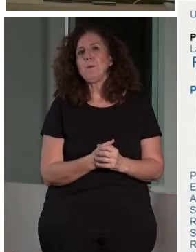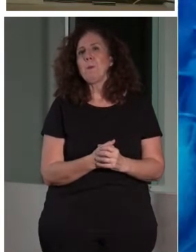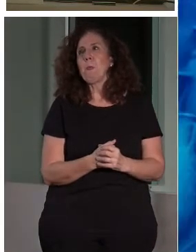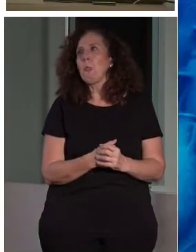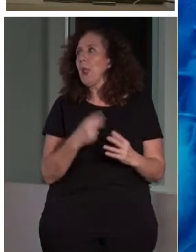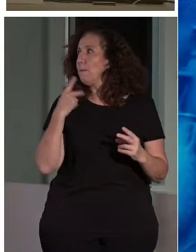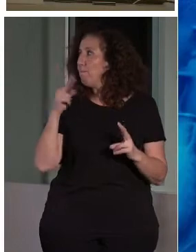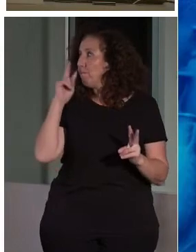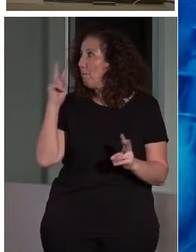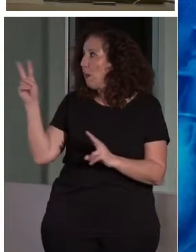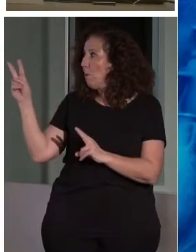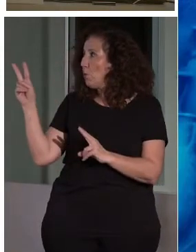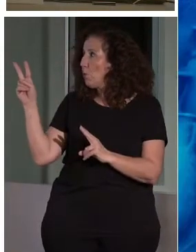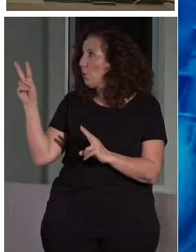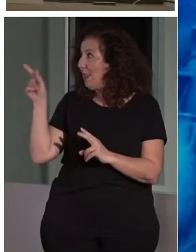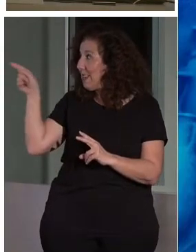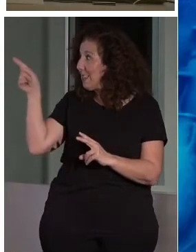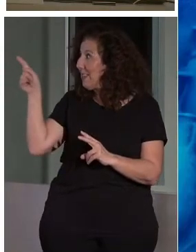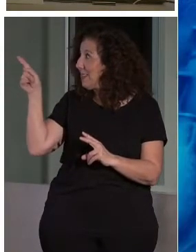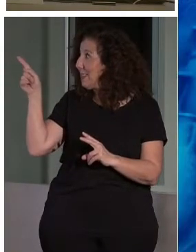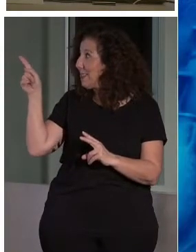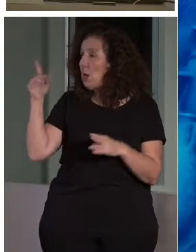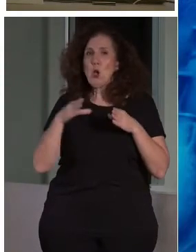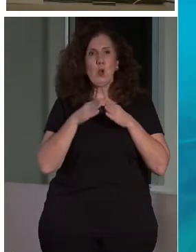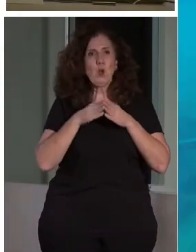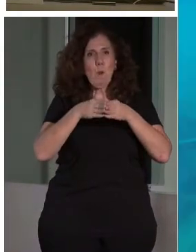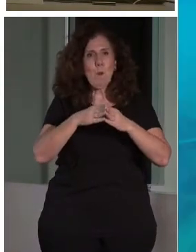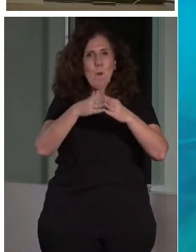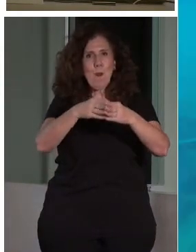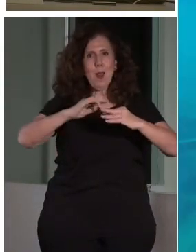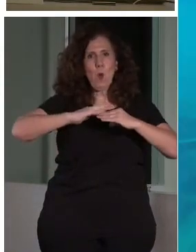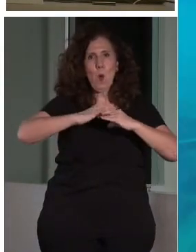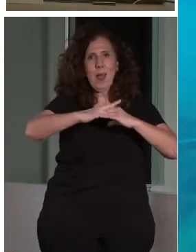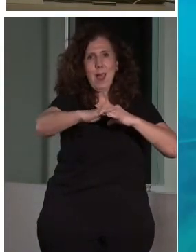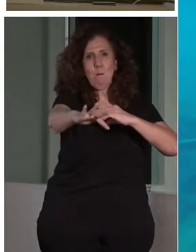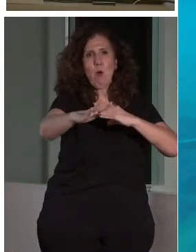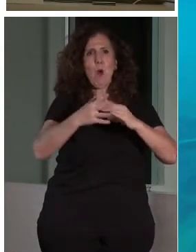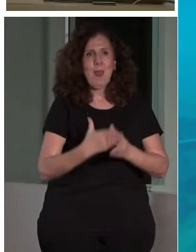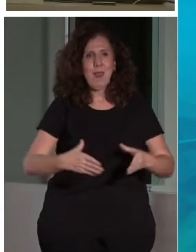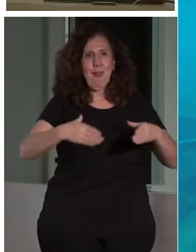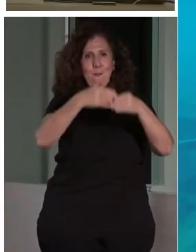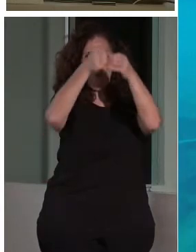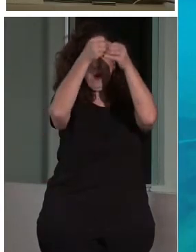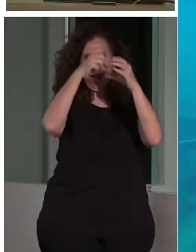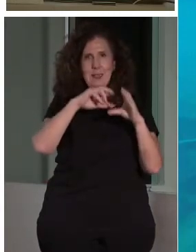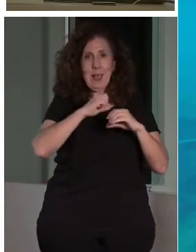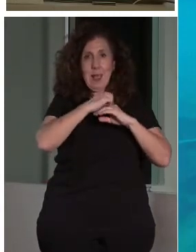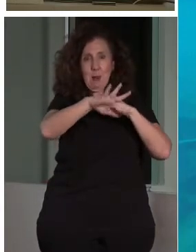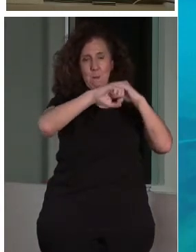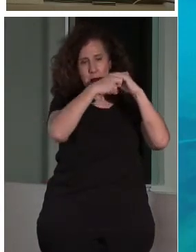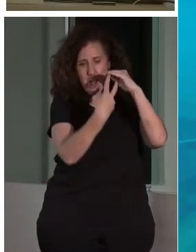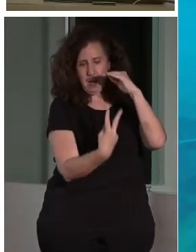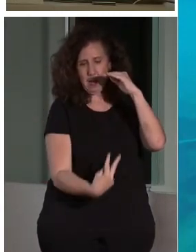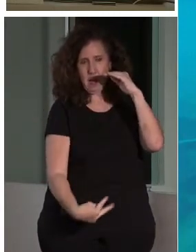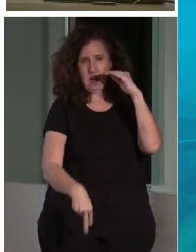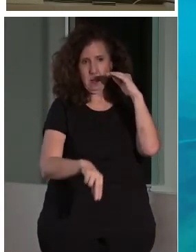límites… Esto es el BOU Ferrer, este campo de ánforas maravilloso. Los límites a veces no son cuestión de discapacidad.